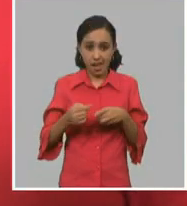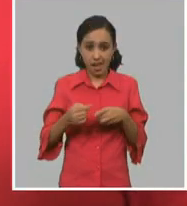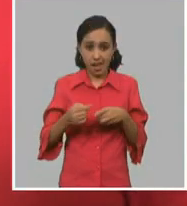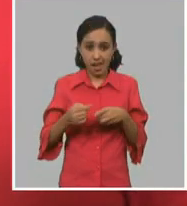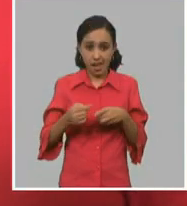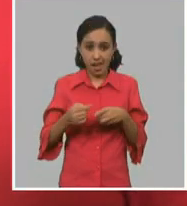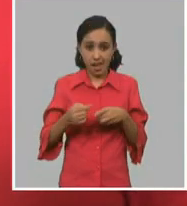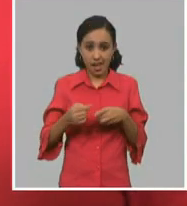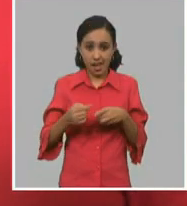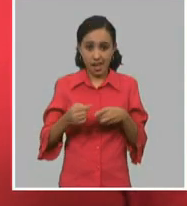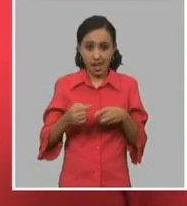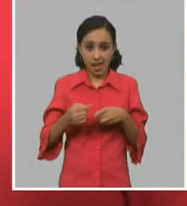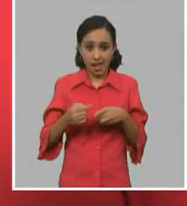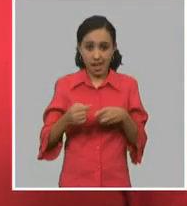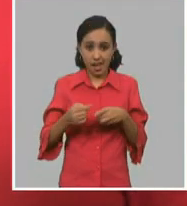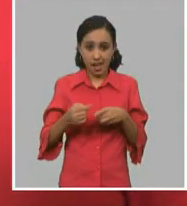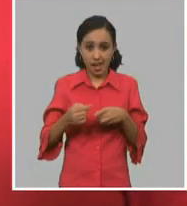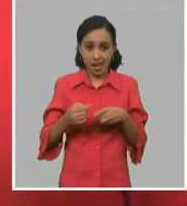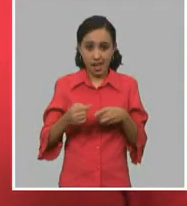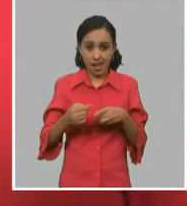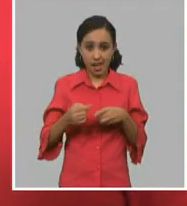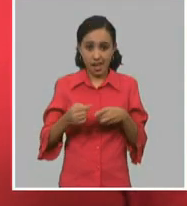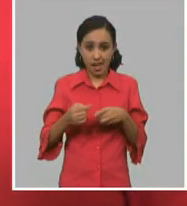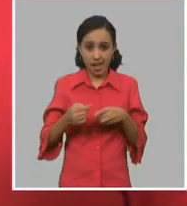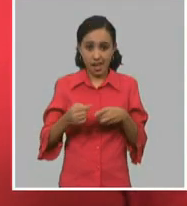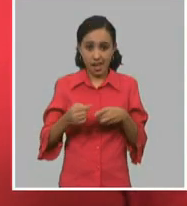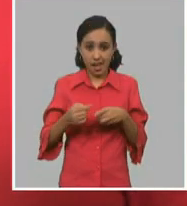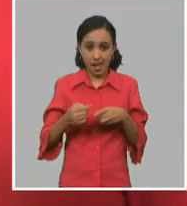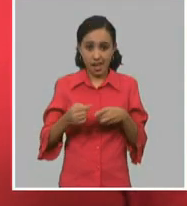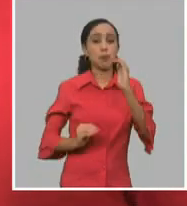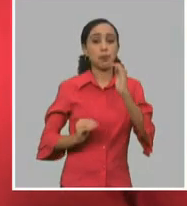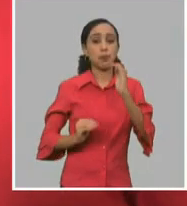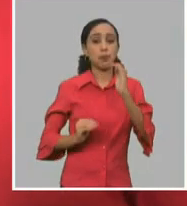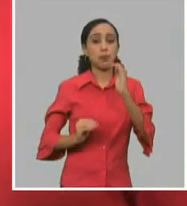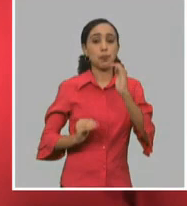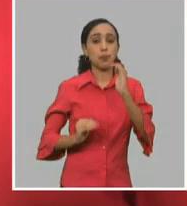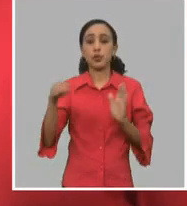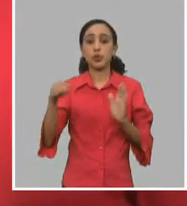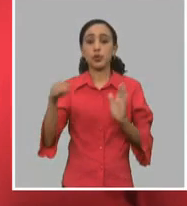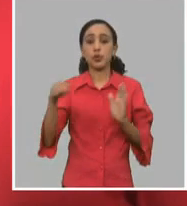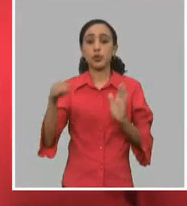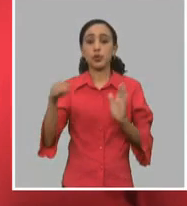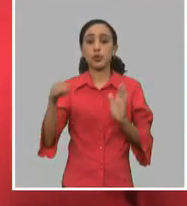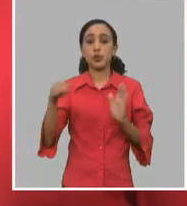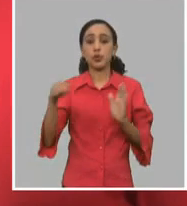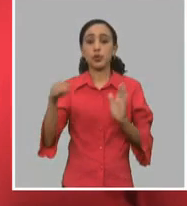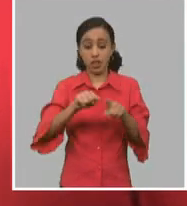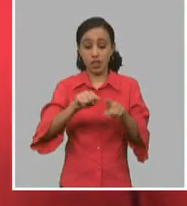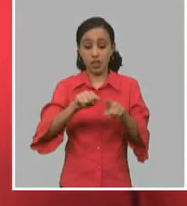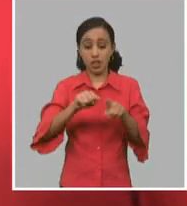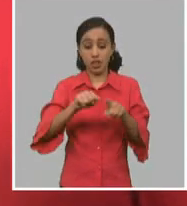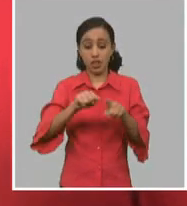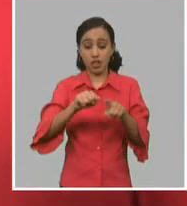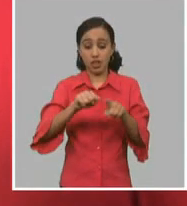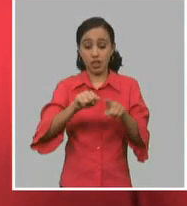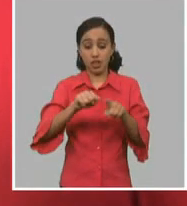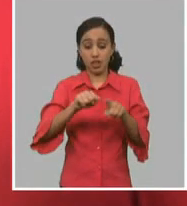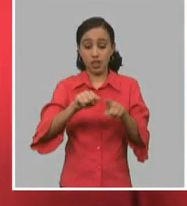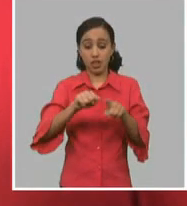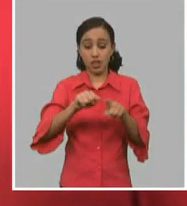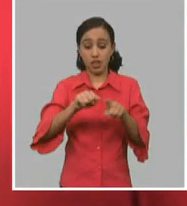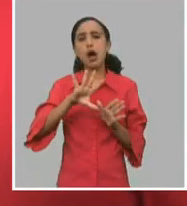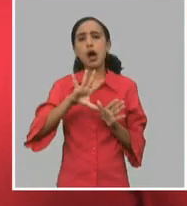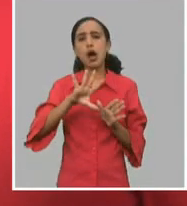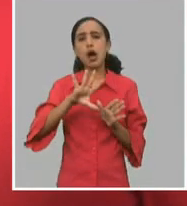cultivos varios, lo que indica que nosotros debemos estar cerrando una campaña por encima de las 41.800 hectáreas o entre 4.000 5